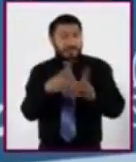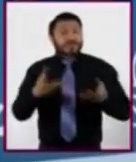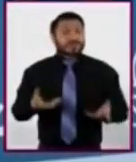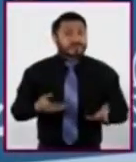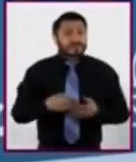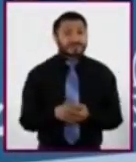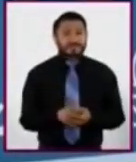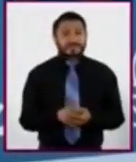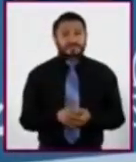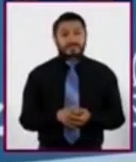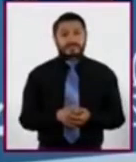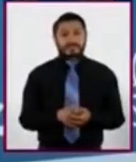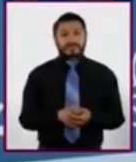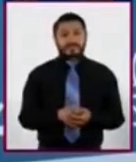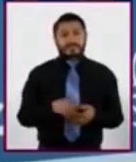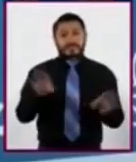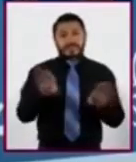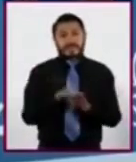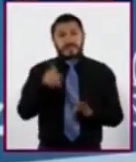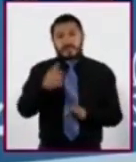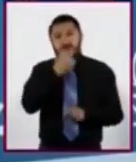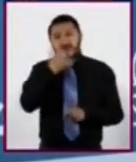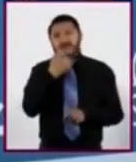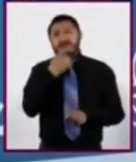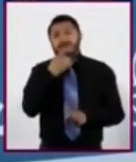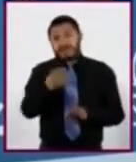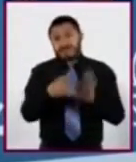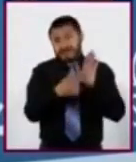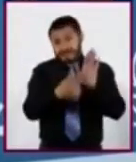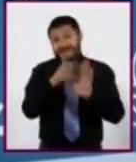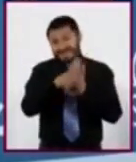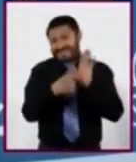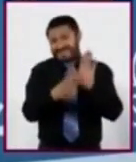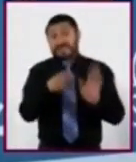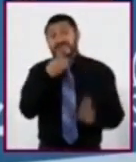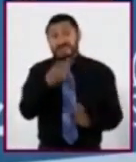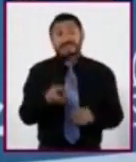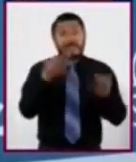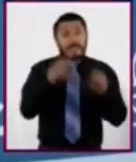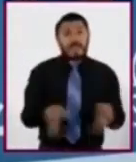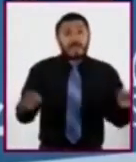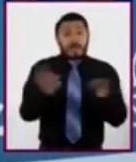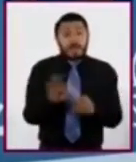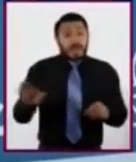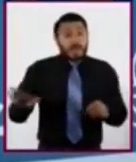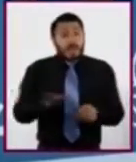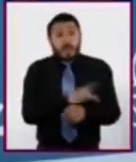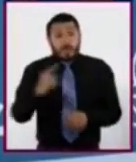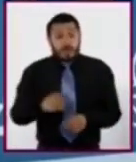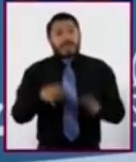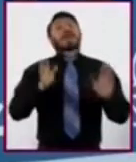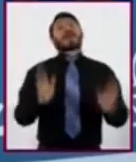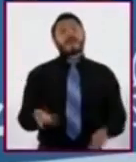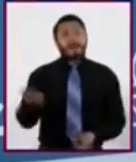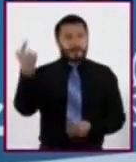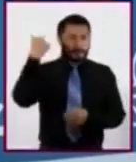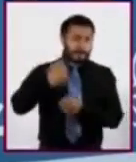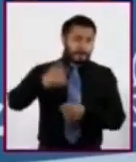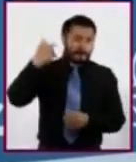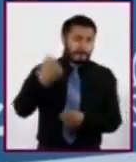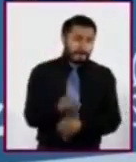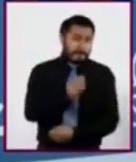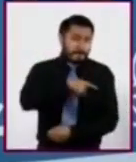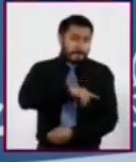Como comentó uno de los jóvenes del video, es importante porque permite conocer su estado de salud.